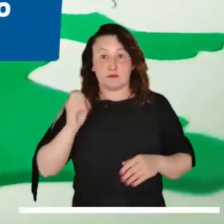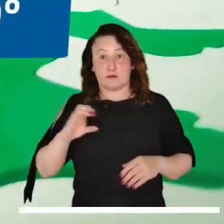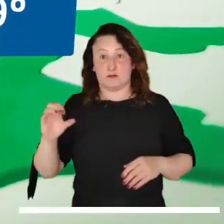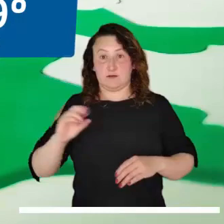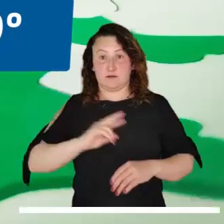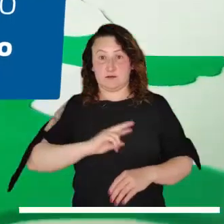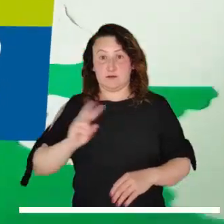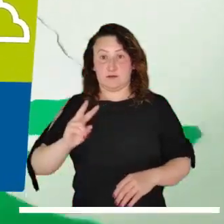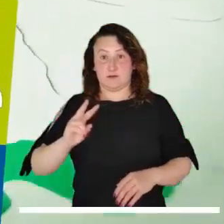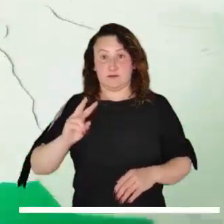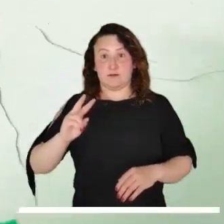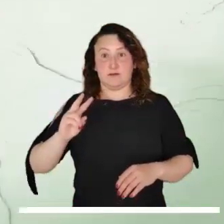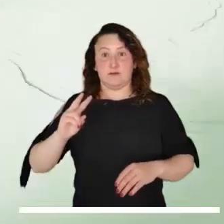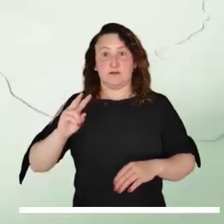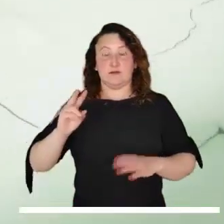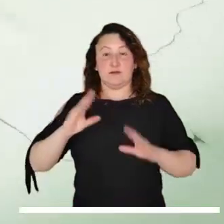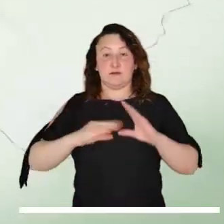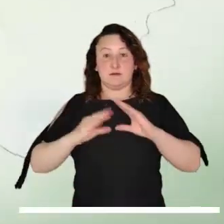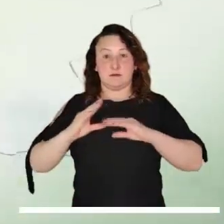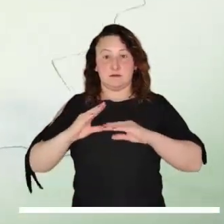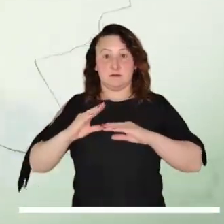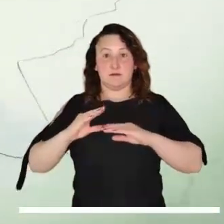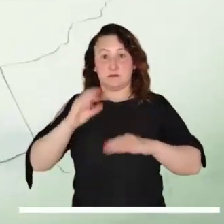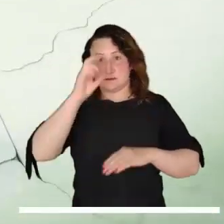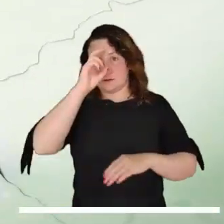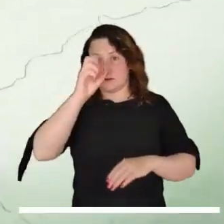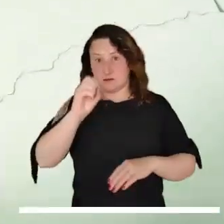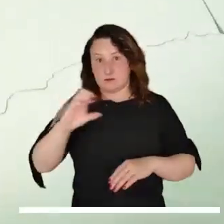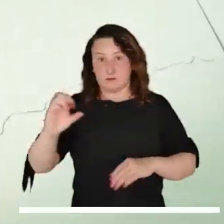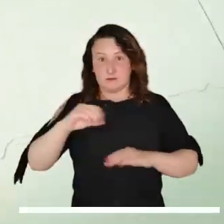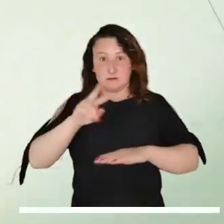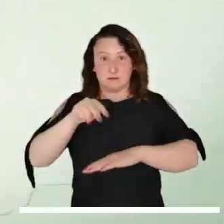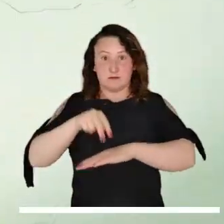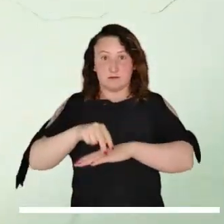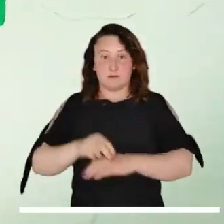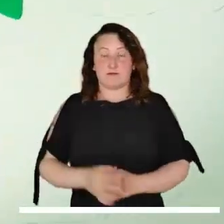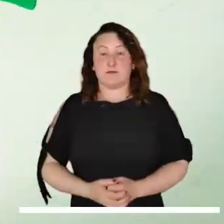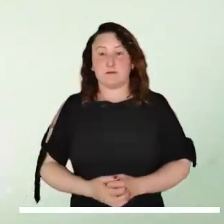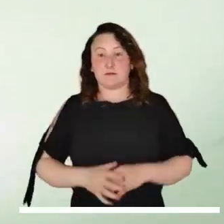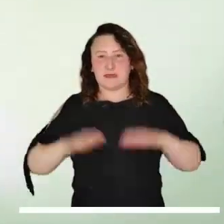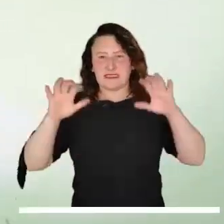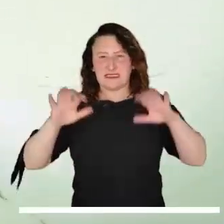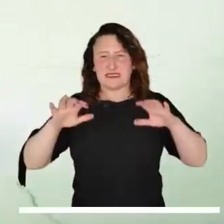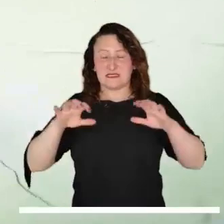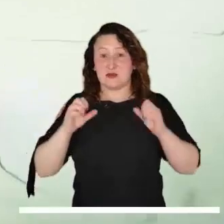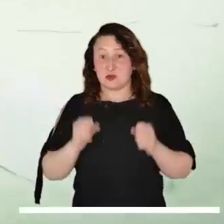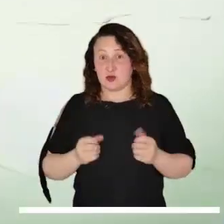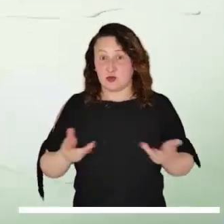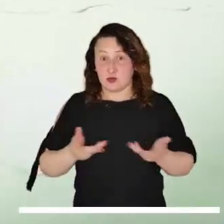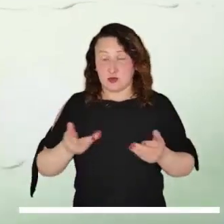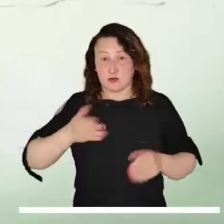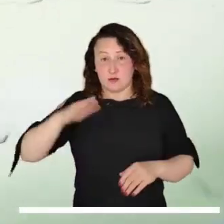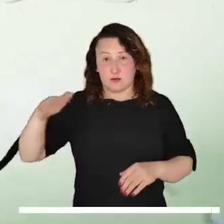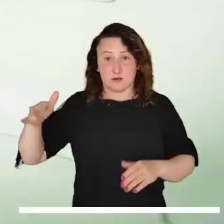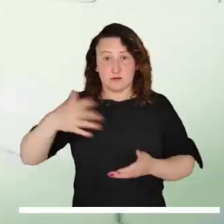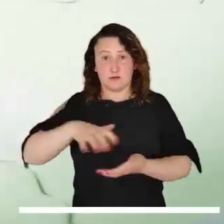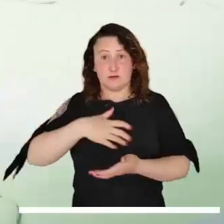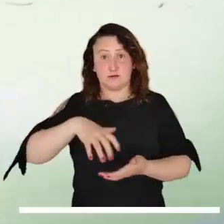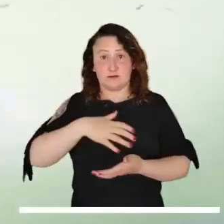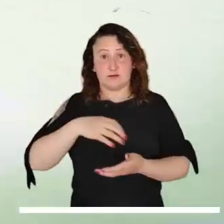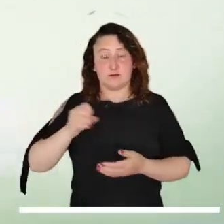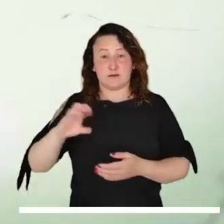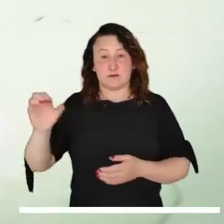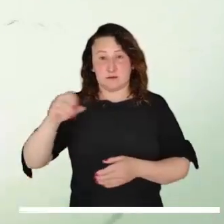sectores de Chocó, Occidente de Valle del Cauca y de Cauca y Noroccidente de Nariño. Lluvias especialmente en